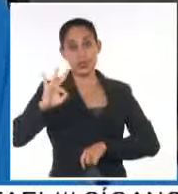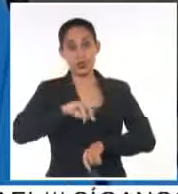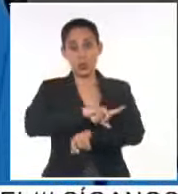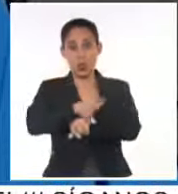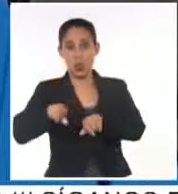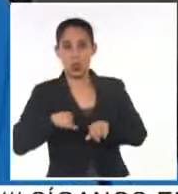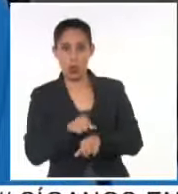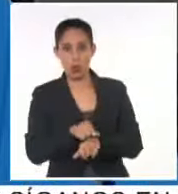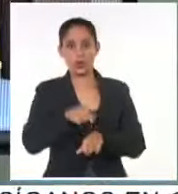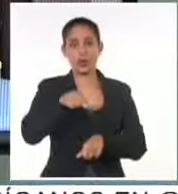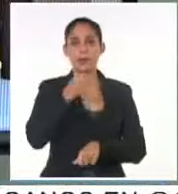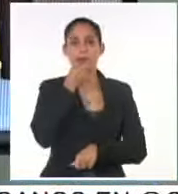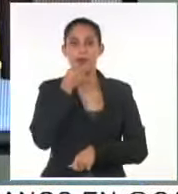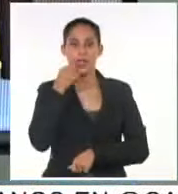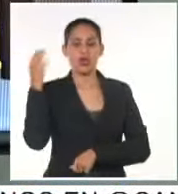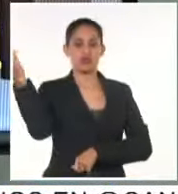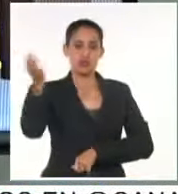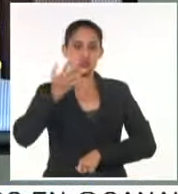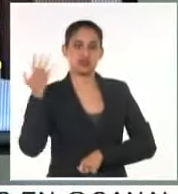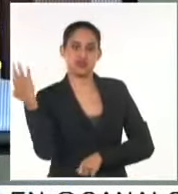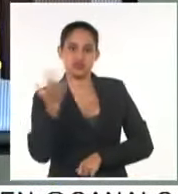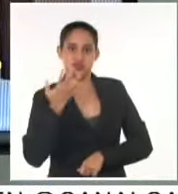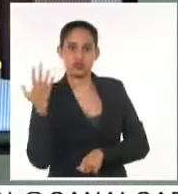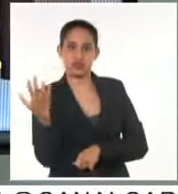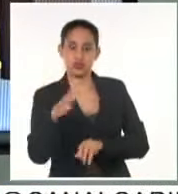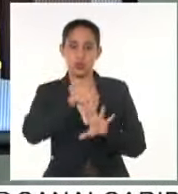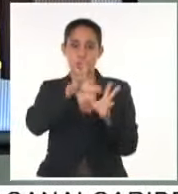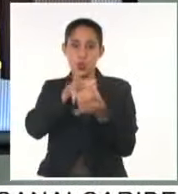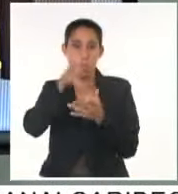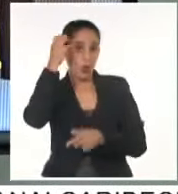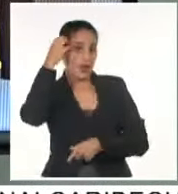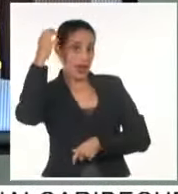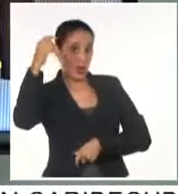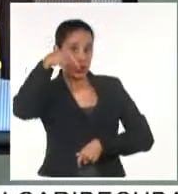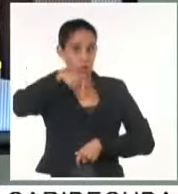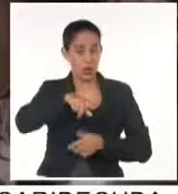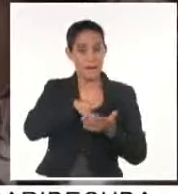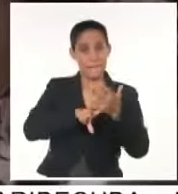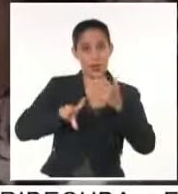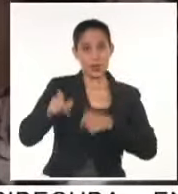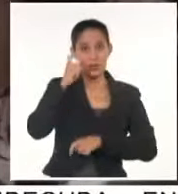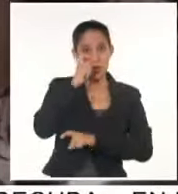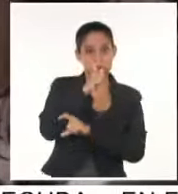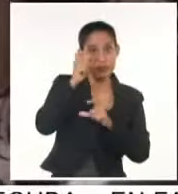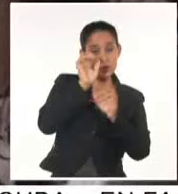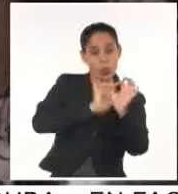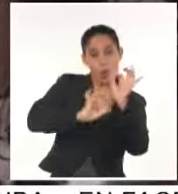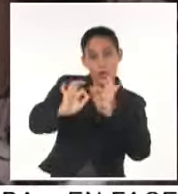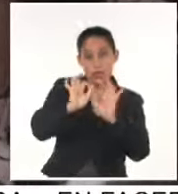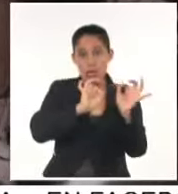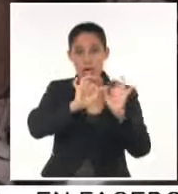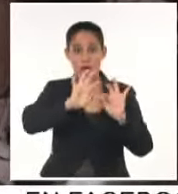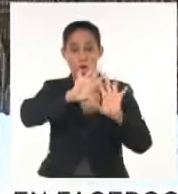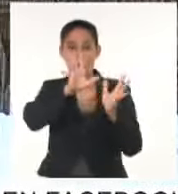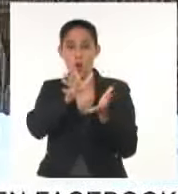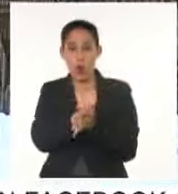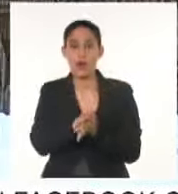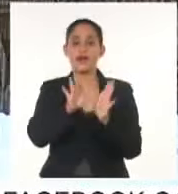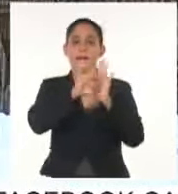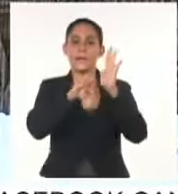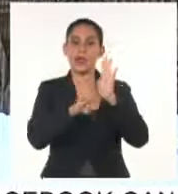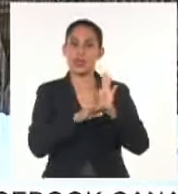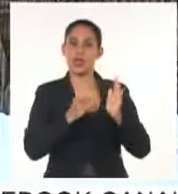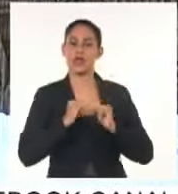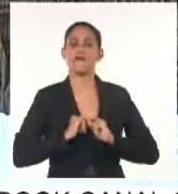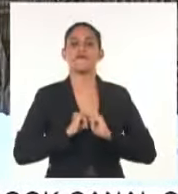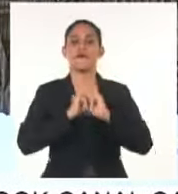categoría de huracán. Los gobernadores de las provincias que se encuentran en fase de alerta ciclónica informaron de las medidas que se han